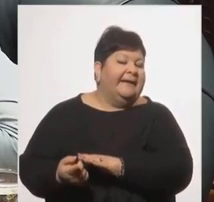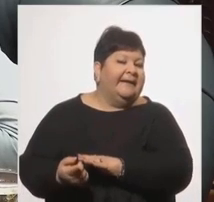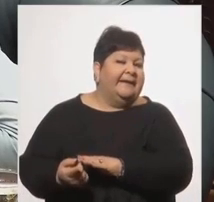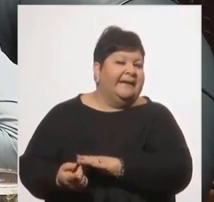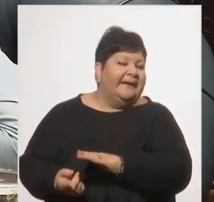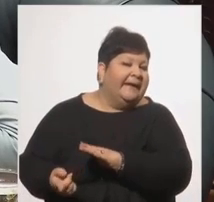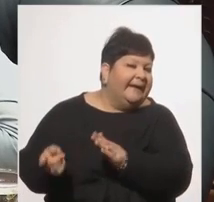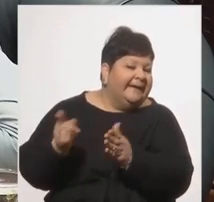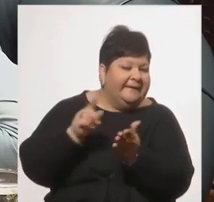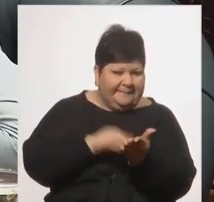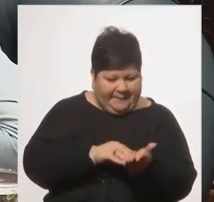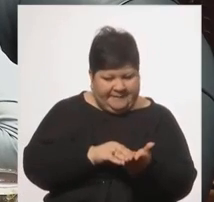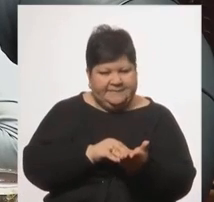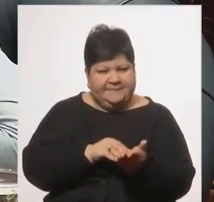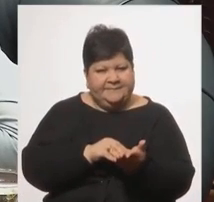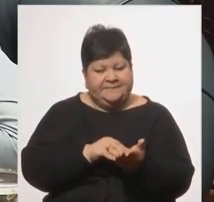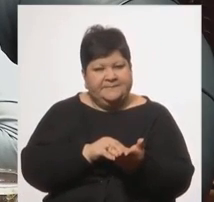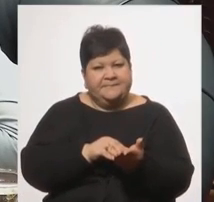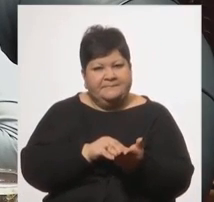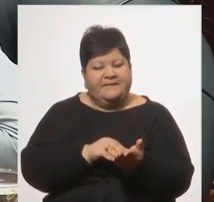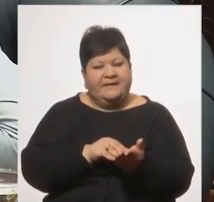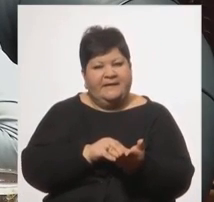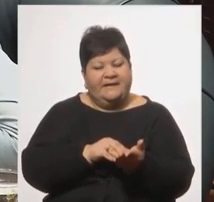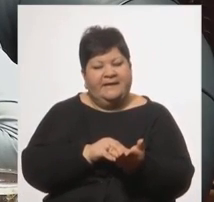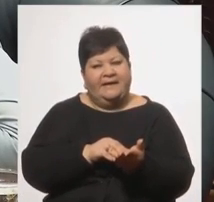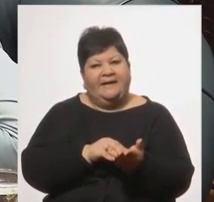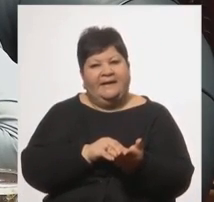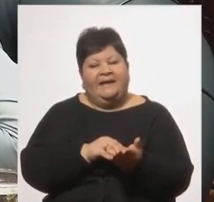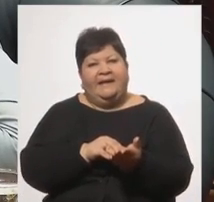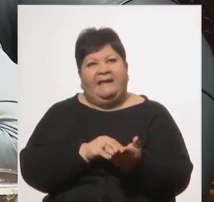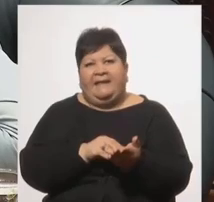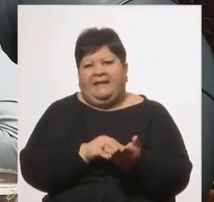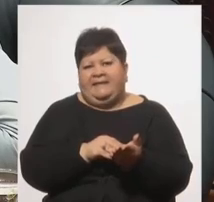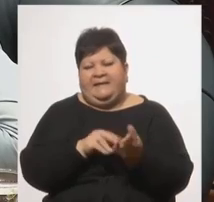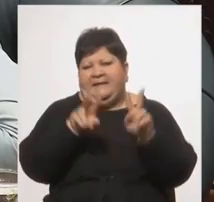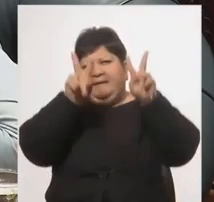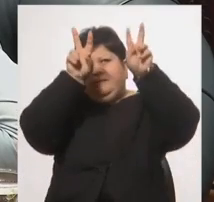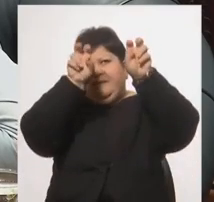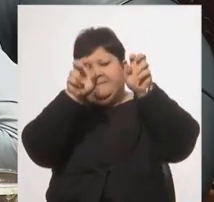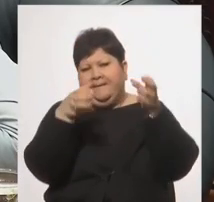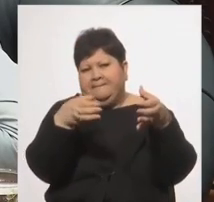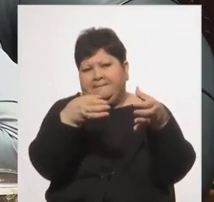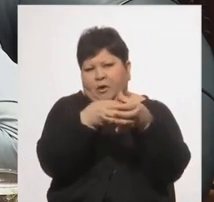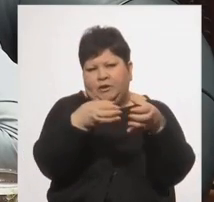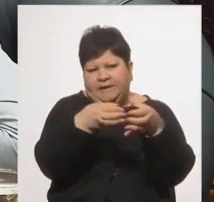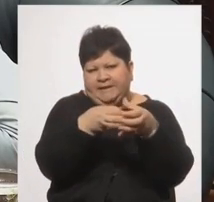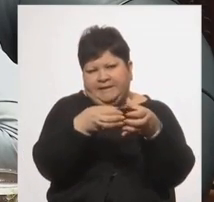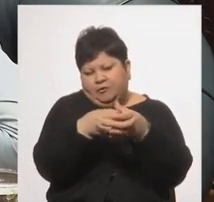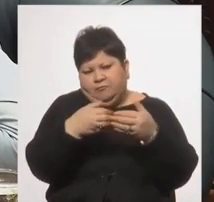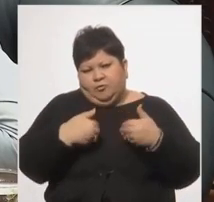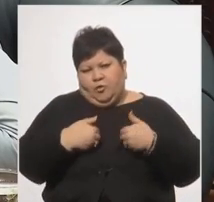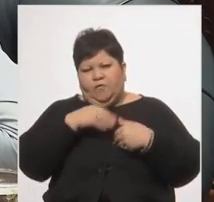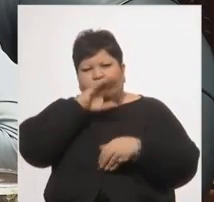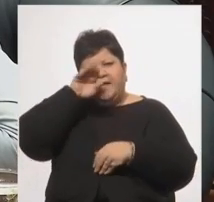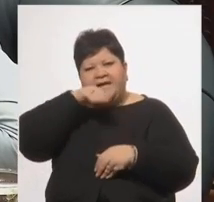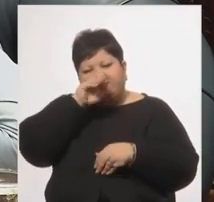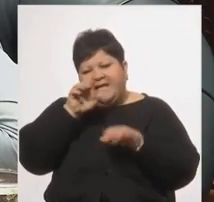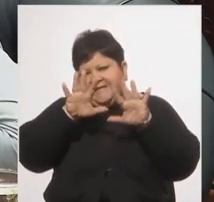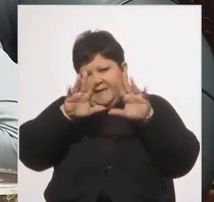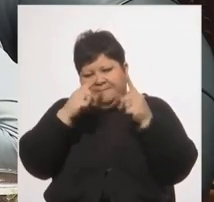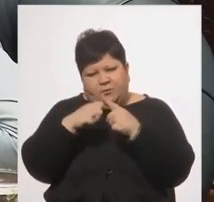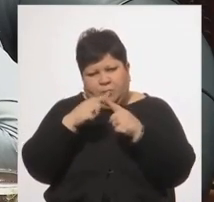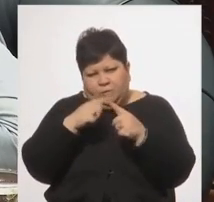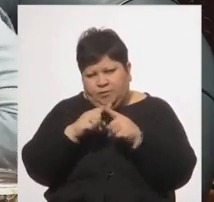cuestiones partidarias, como voy a hablar solamente 10 minutos, no me daría el tiempo